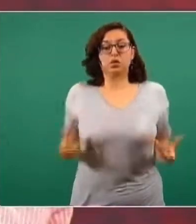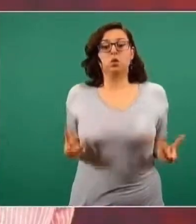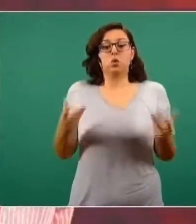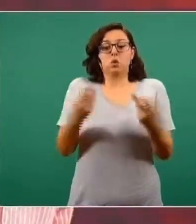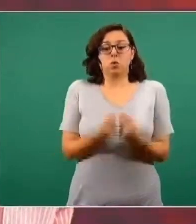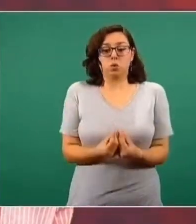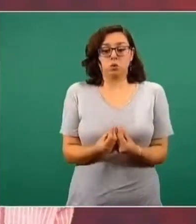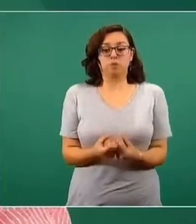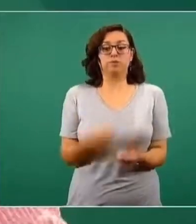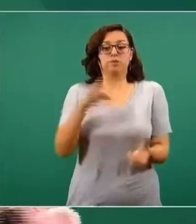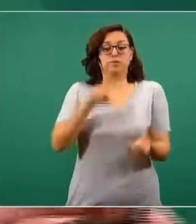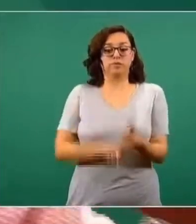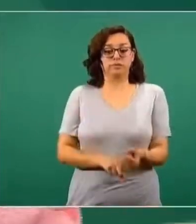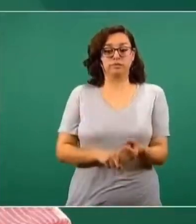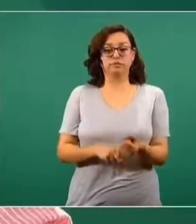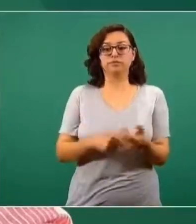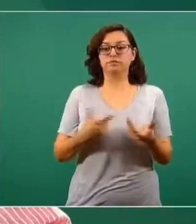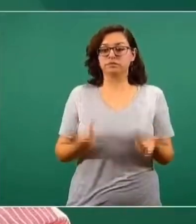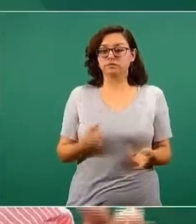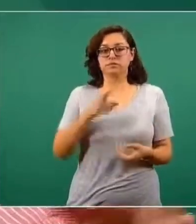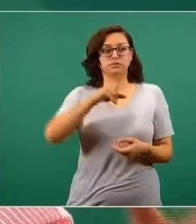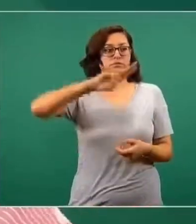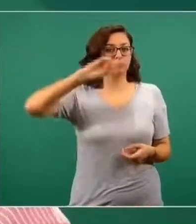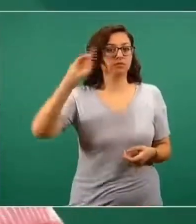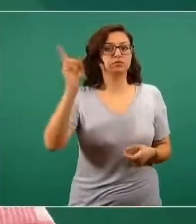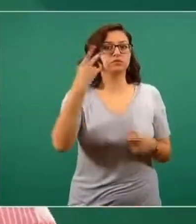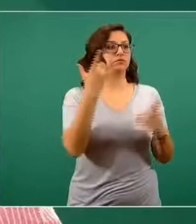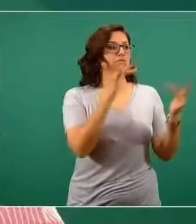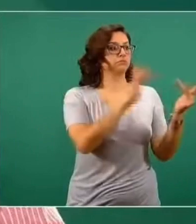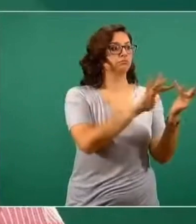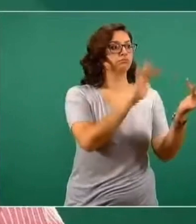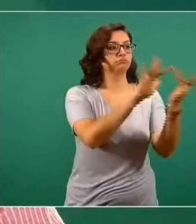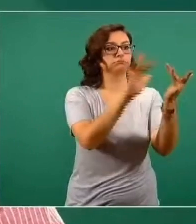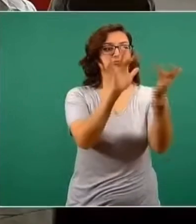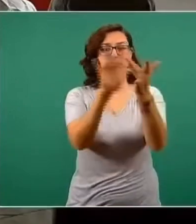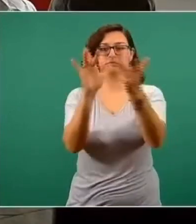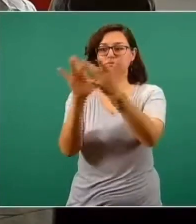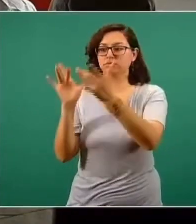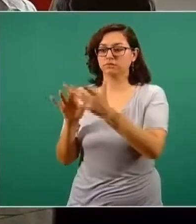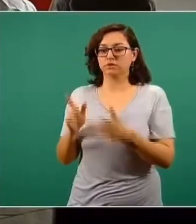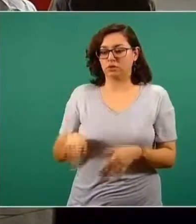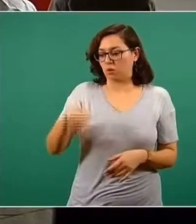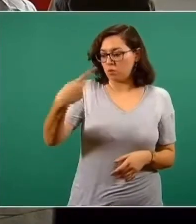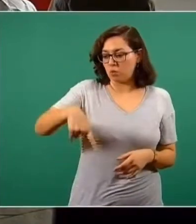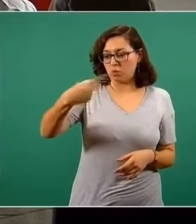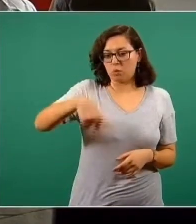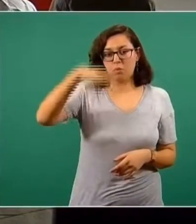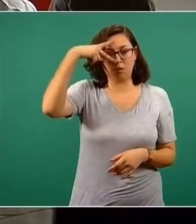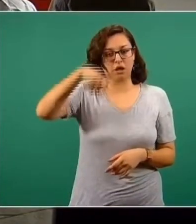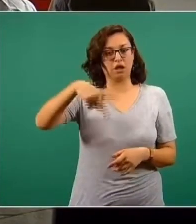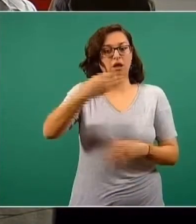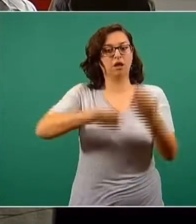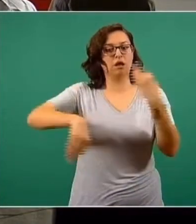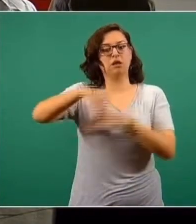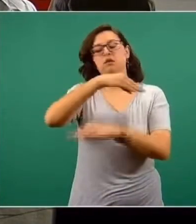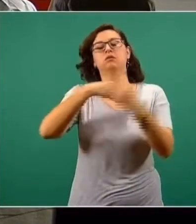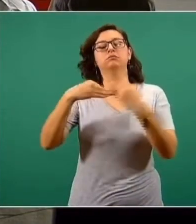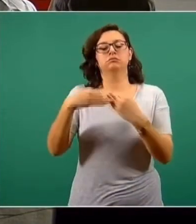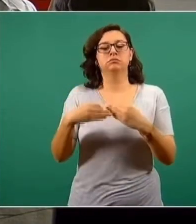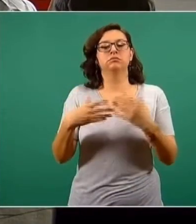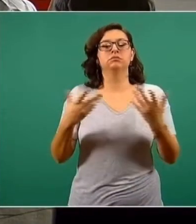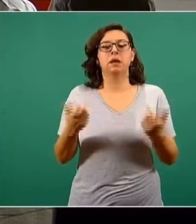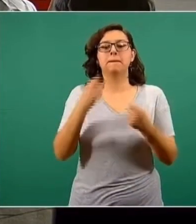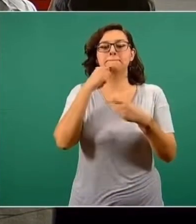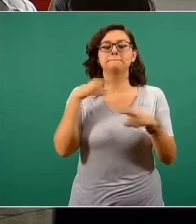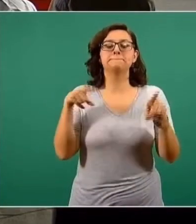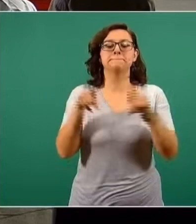vinculó al interior del país a universidades, instituciones de investigación mexicanas, públicas. Y también a una